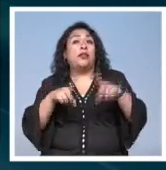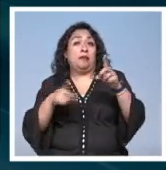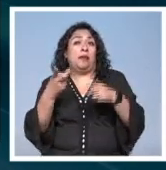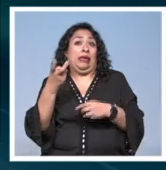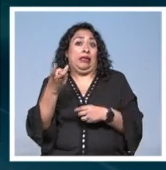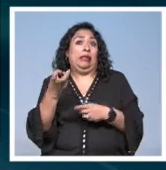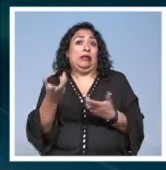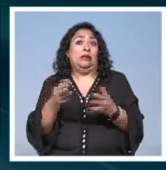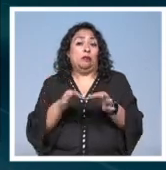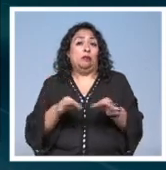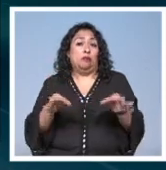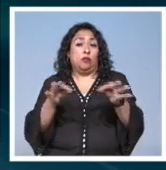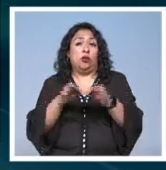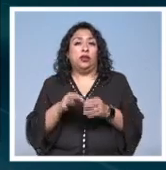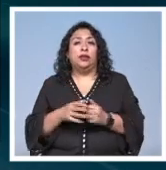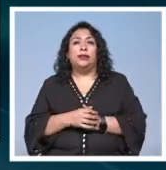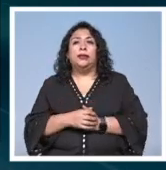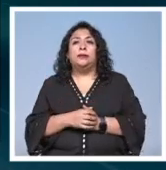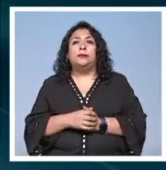ello.